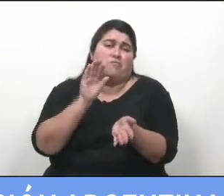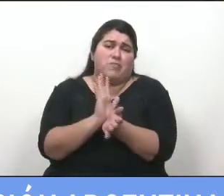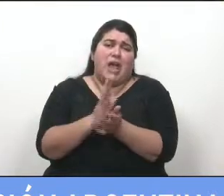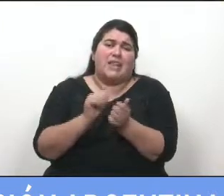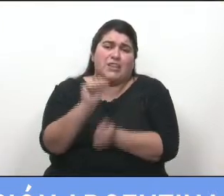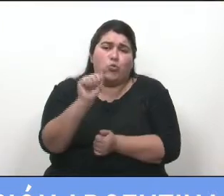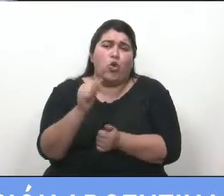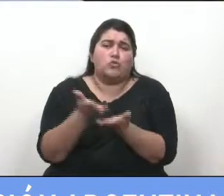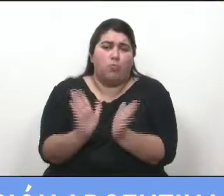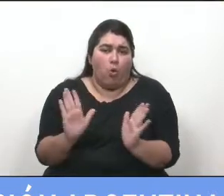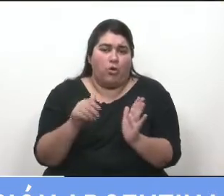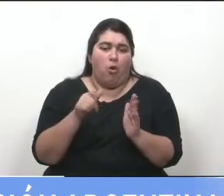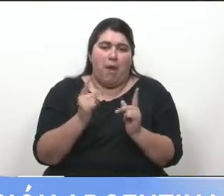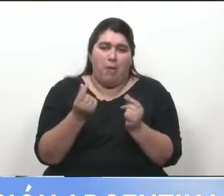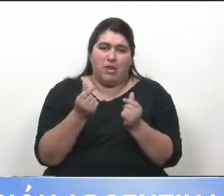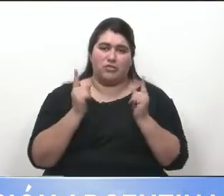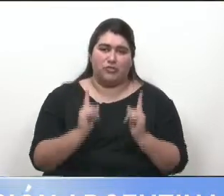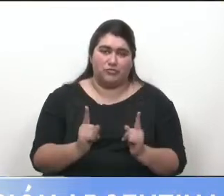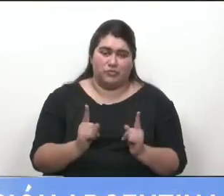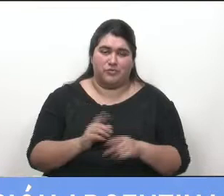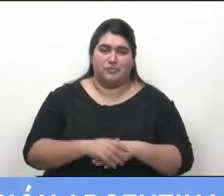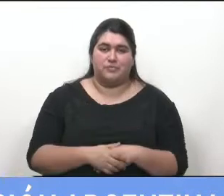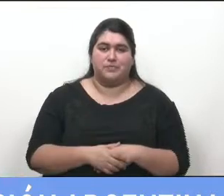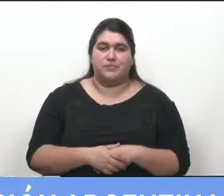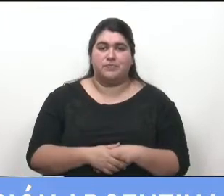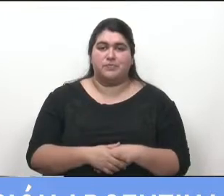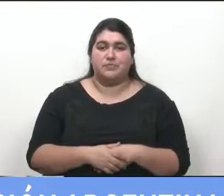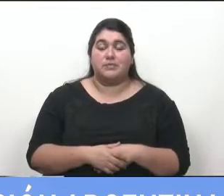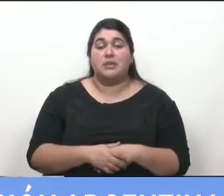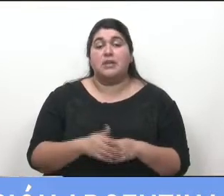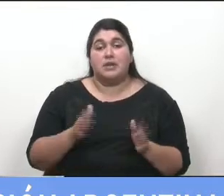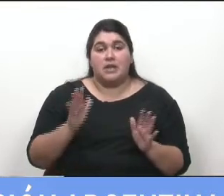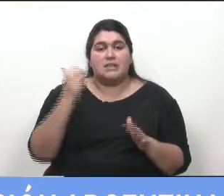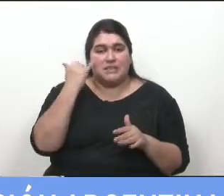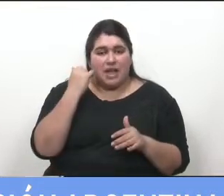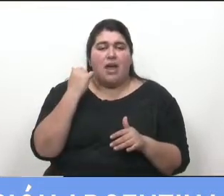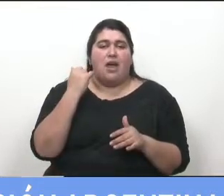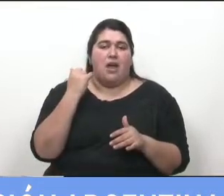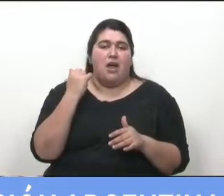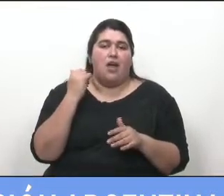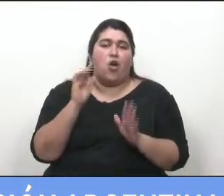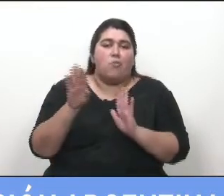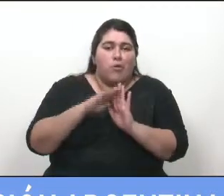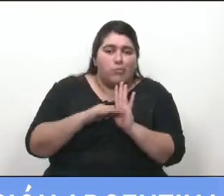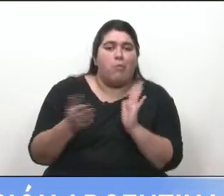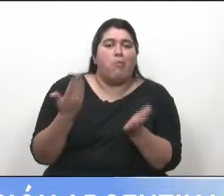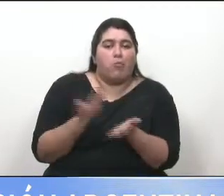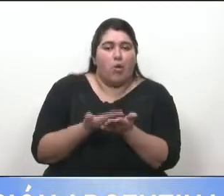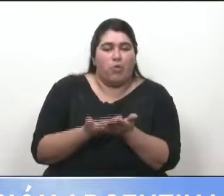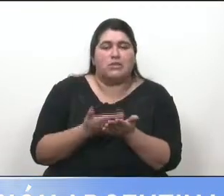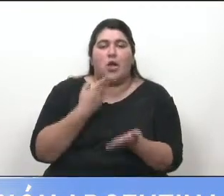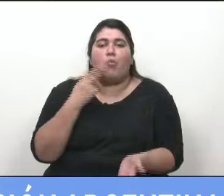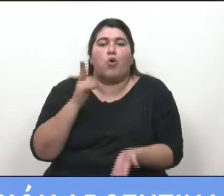argentinos para mantener su valor. Se establece como condición un impuesto especial,